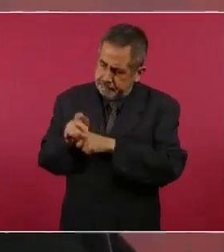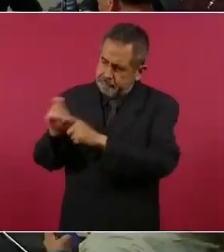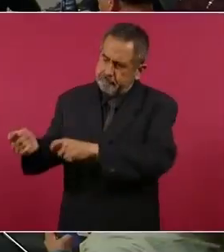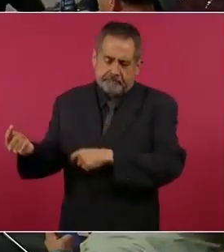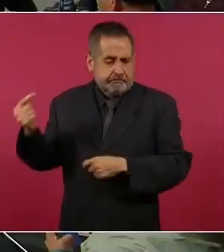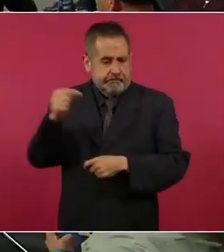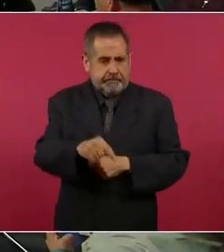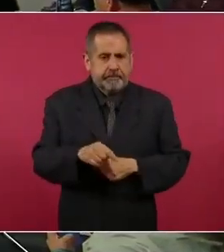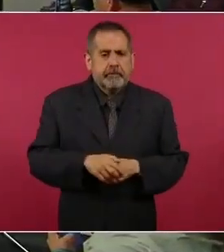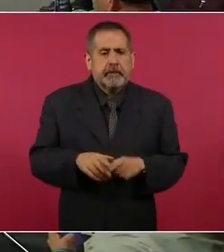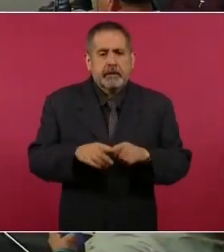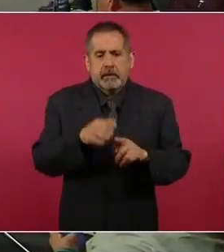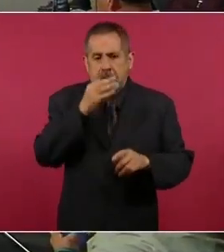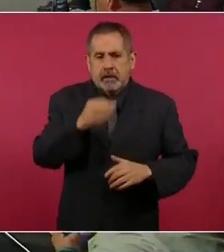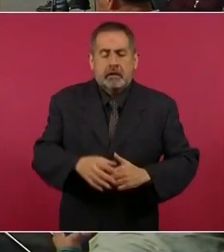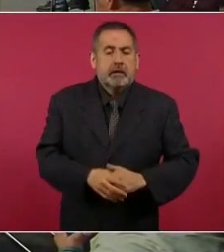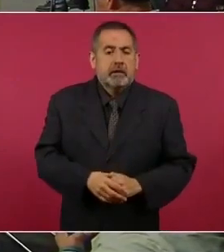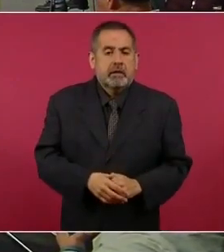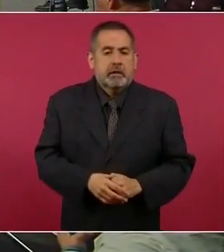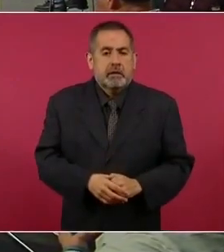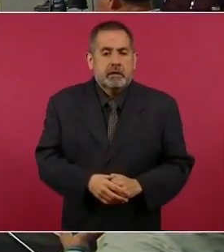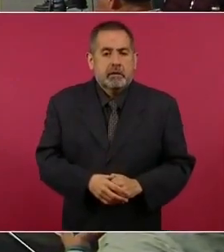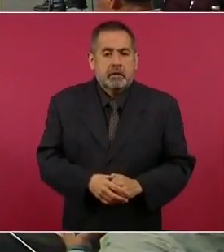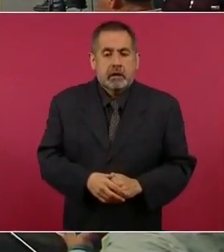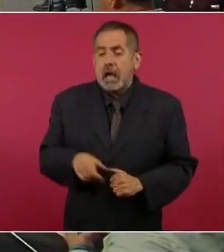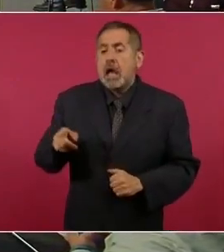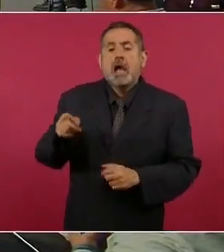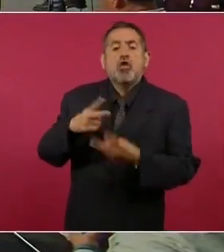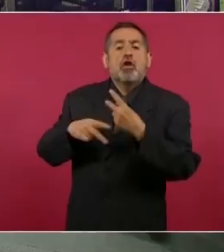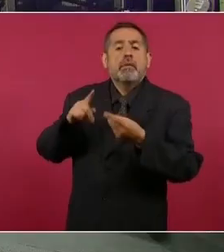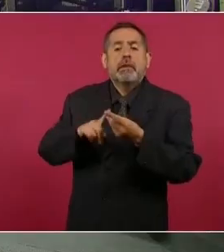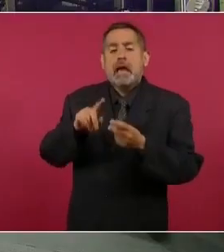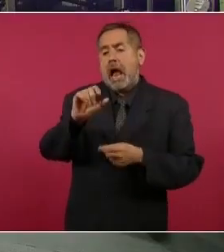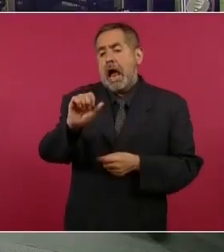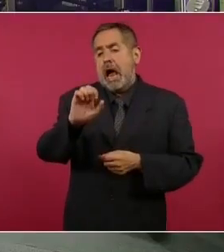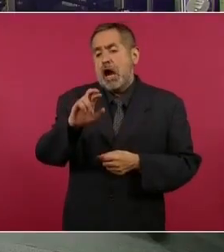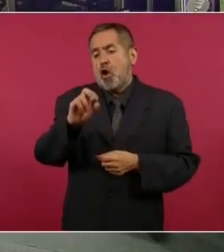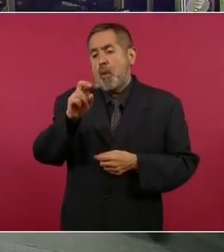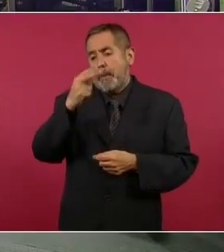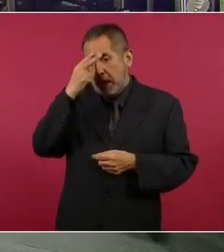llevo al corte de esta mañana. Y ellos vienen por Aerolínea Comercial, ¿verdad? Sí, por Aeroméxico.